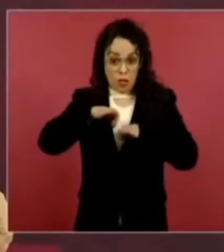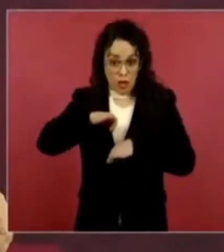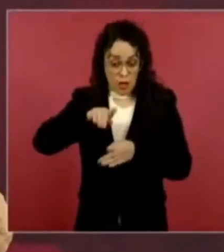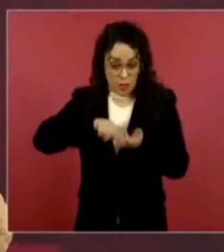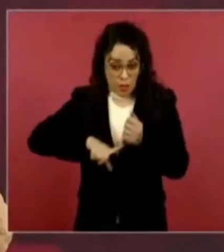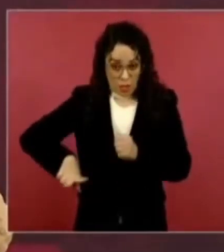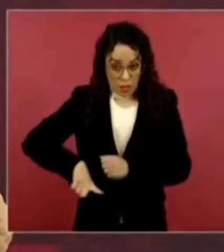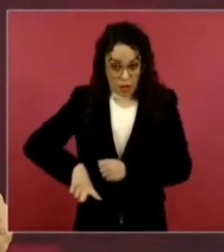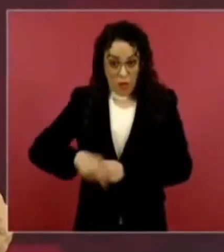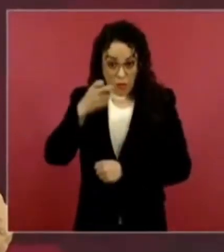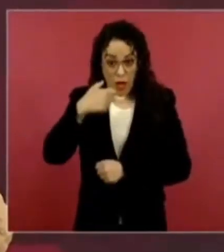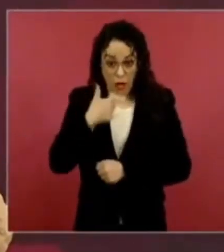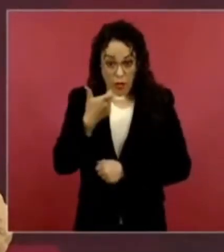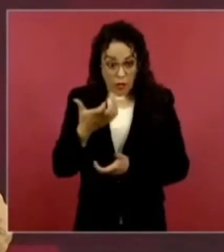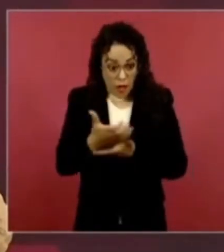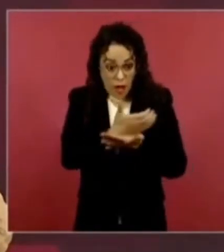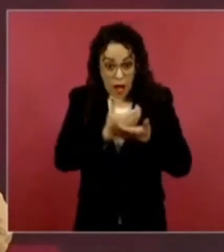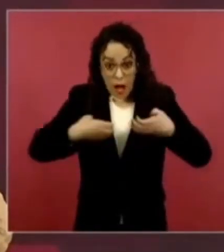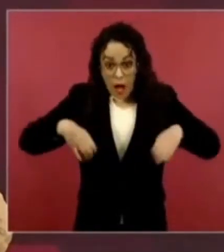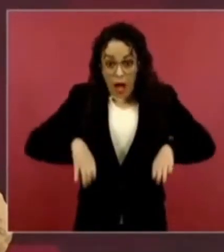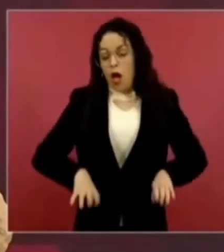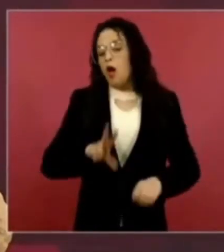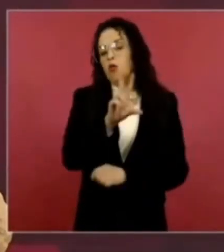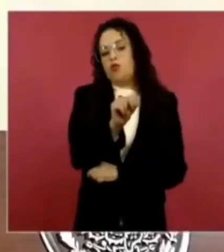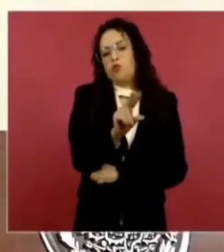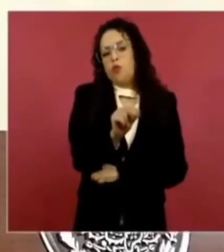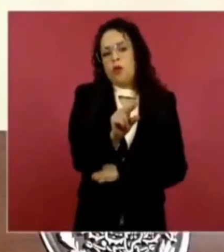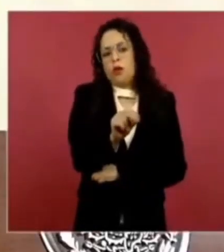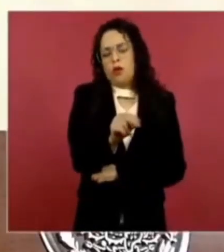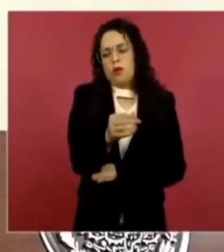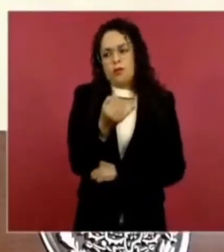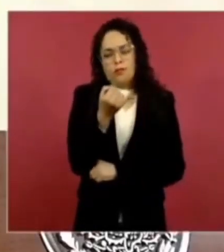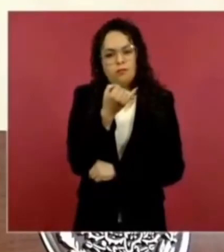hubo tráfico de influencia,